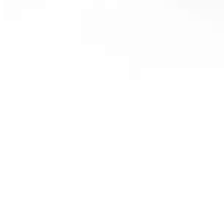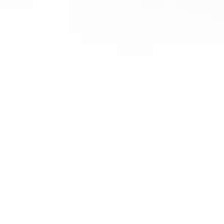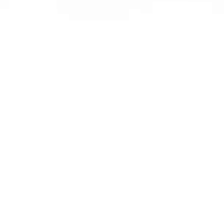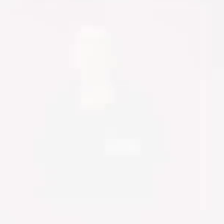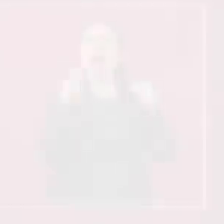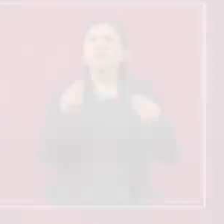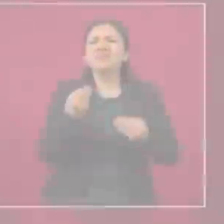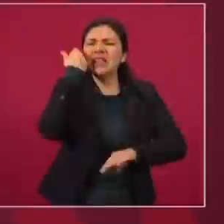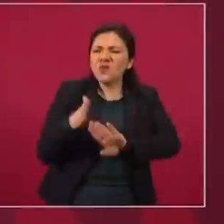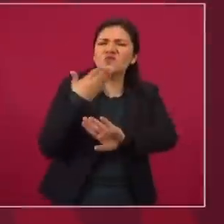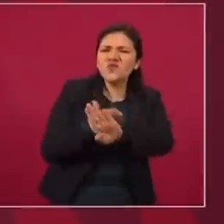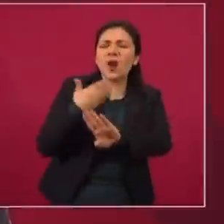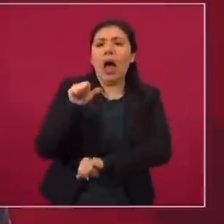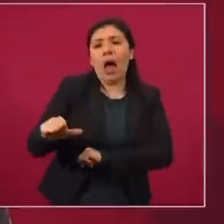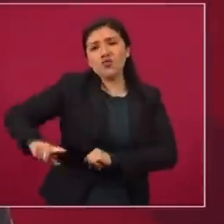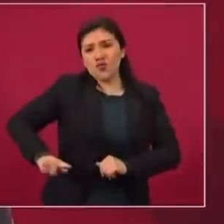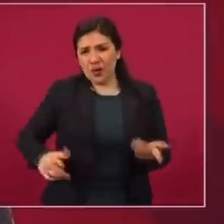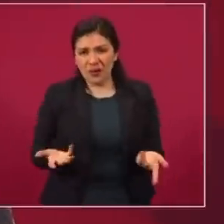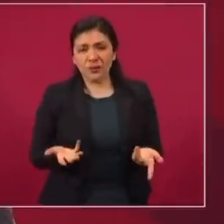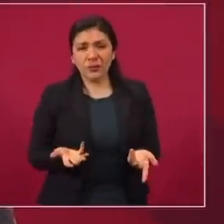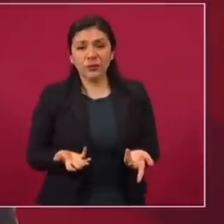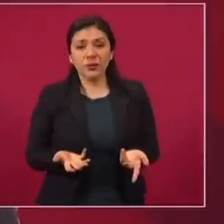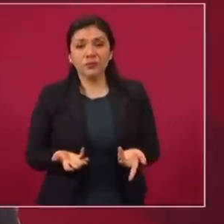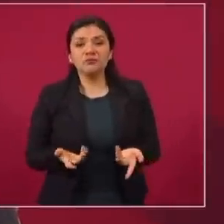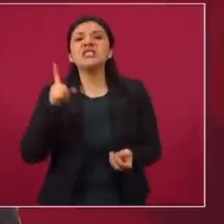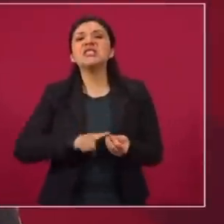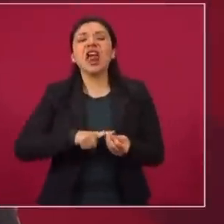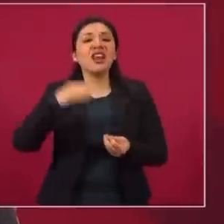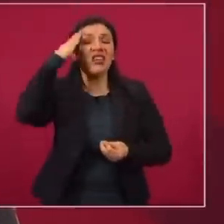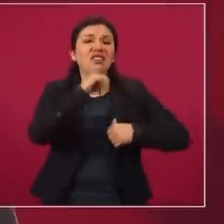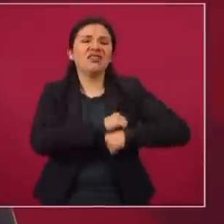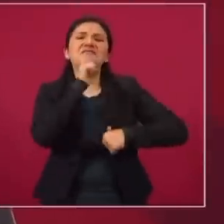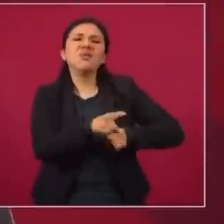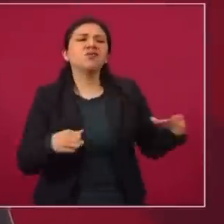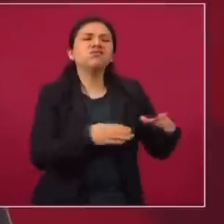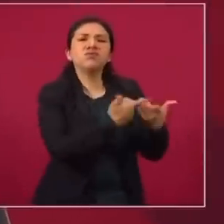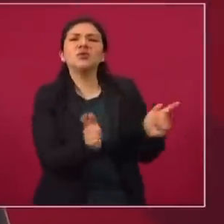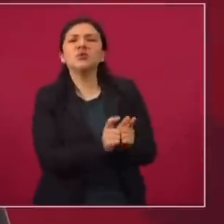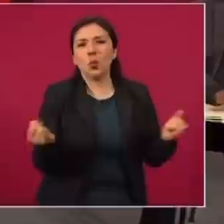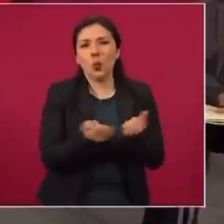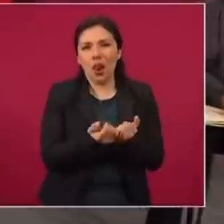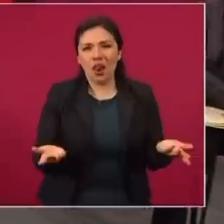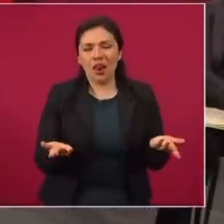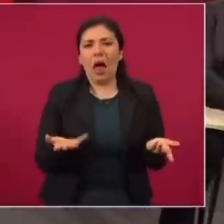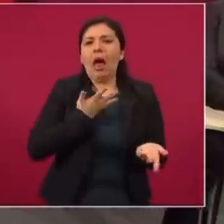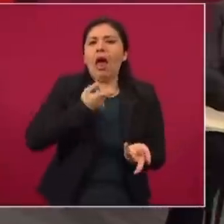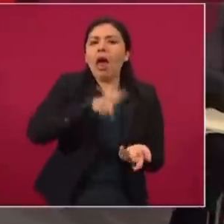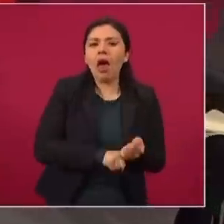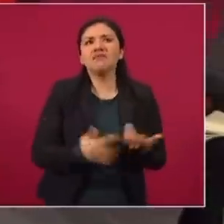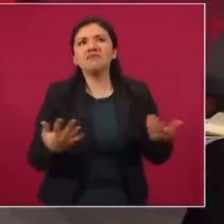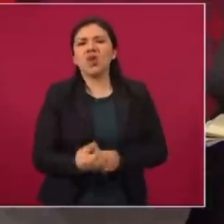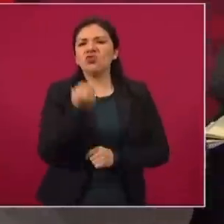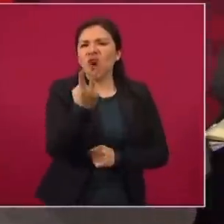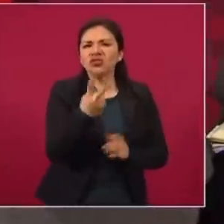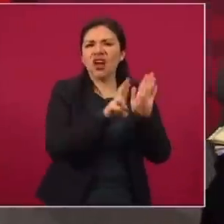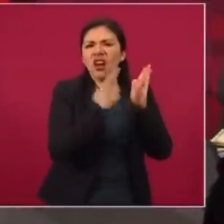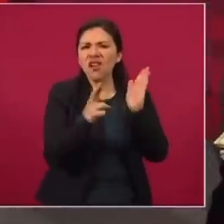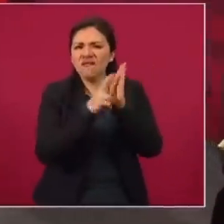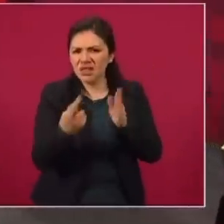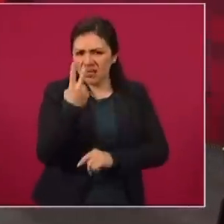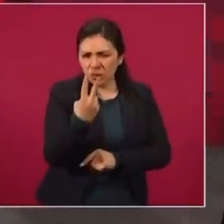de ataques al gobierno por parte del bloque conservador y de sus voceros. Están involucradas dos revistas